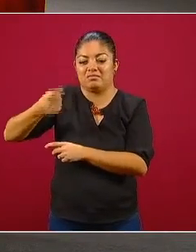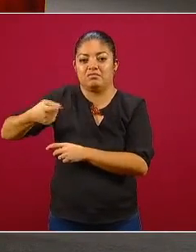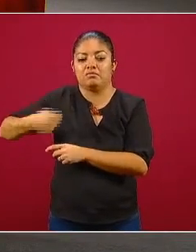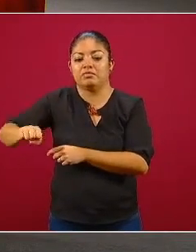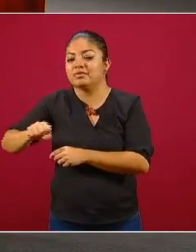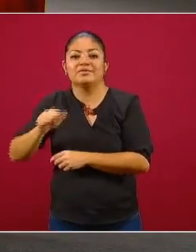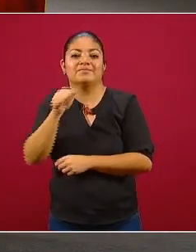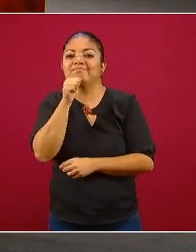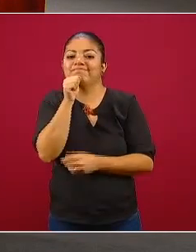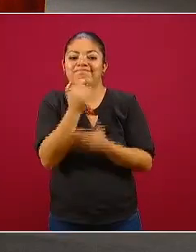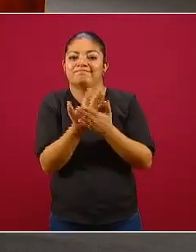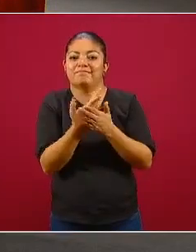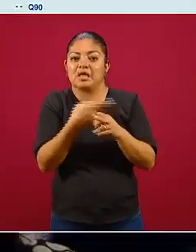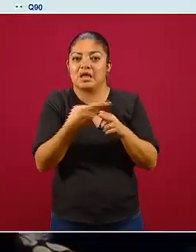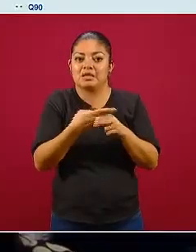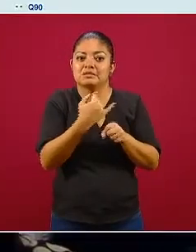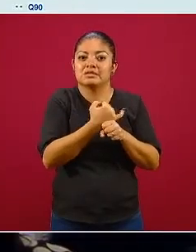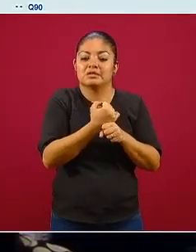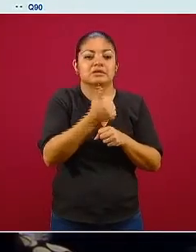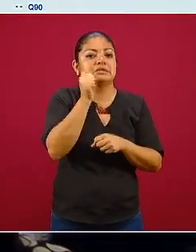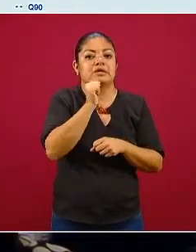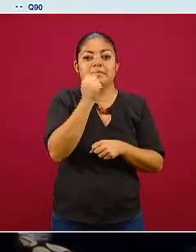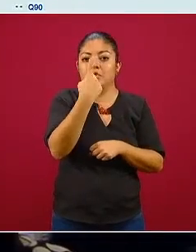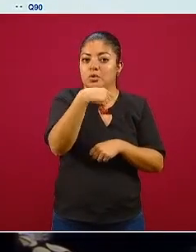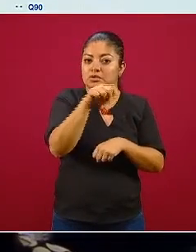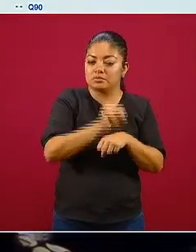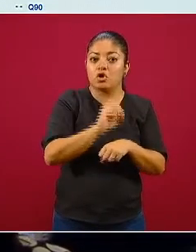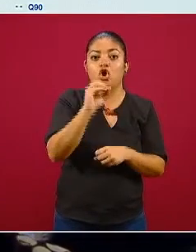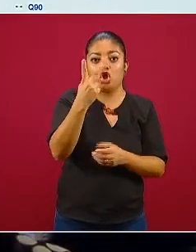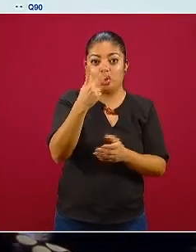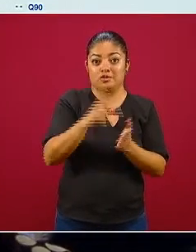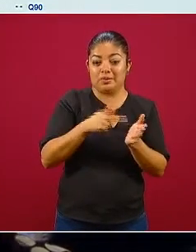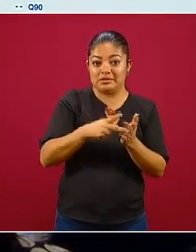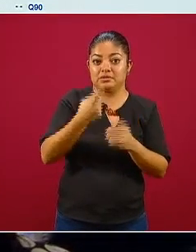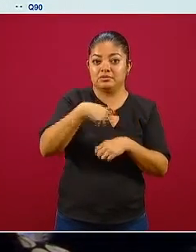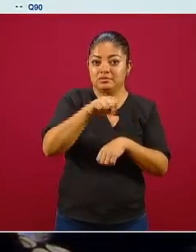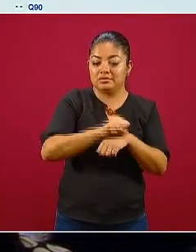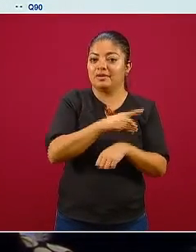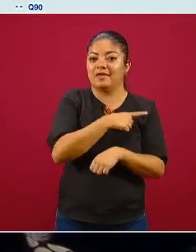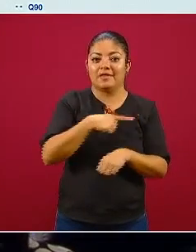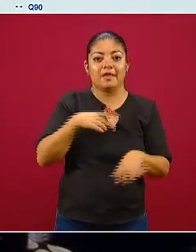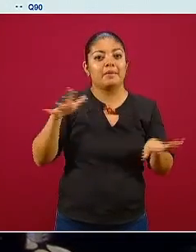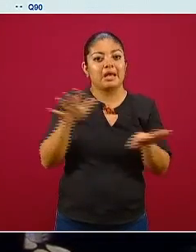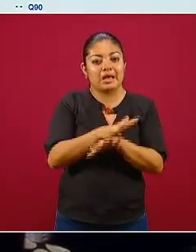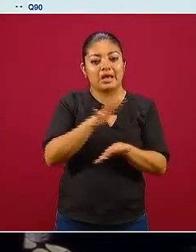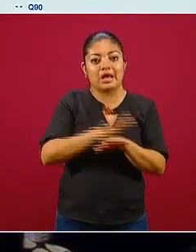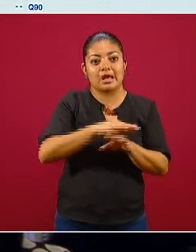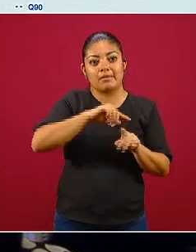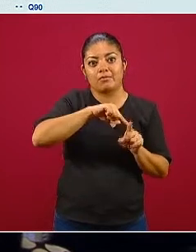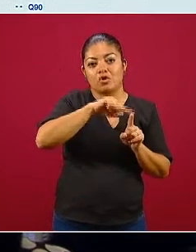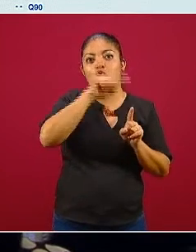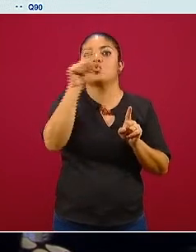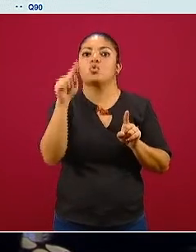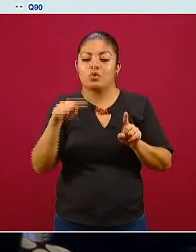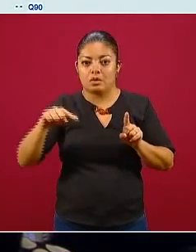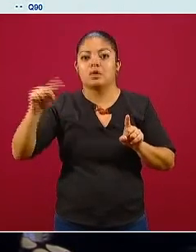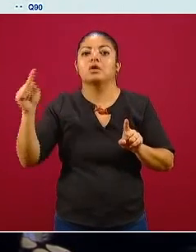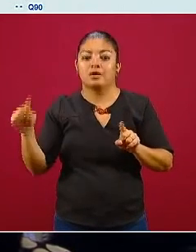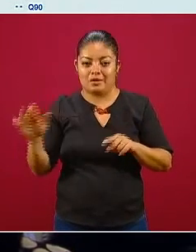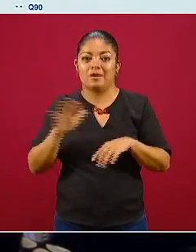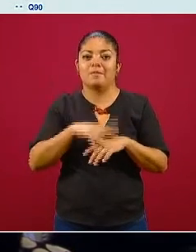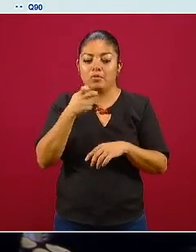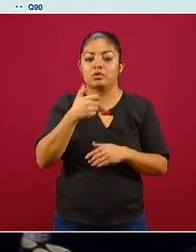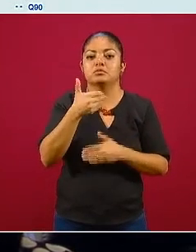como se presentan cada semana dos veces a la semana tenemos actualizaciones de la predicción y entonces lo que ha pasado es que